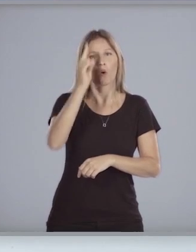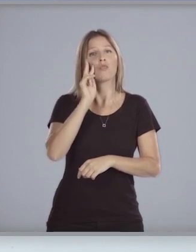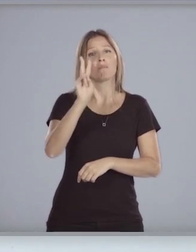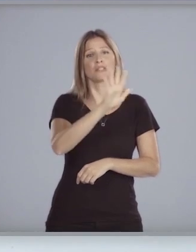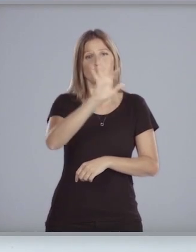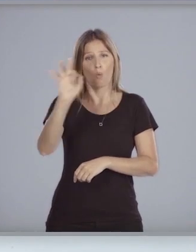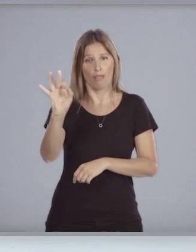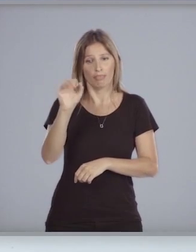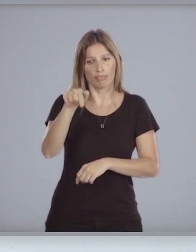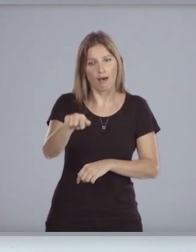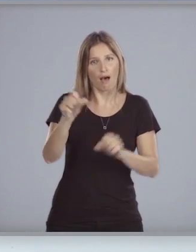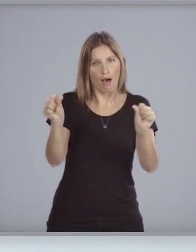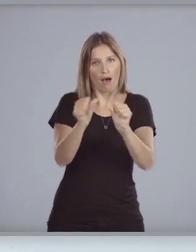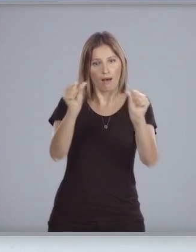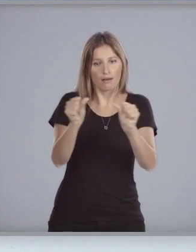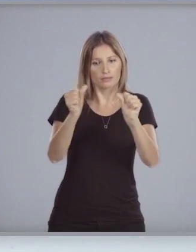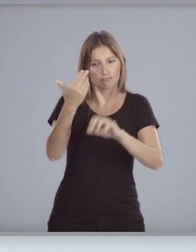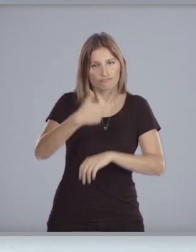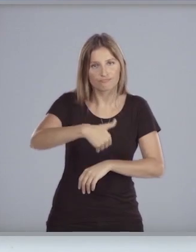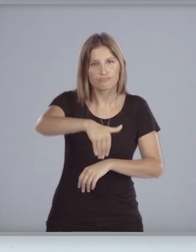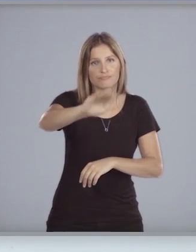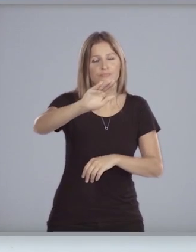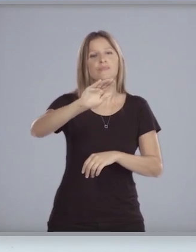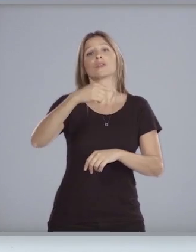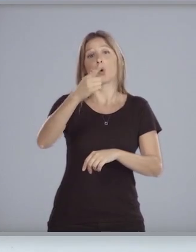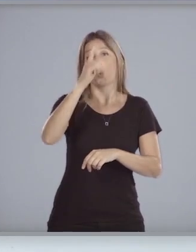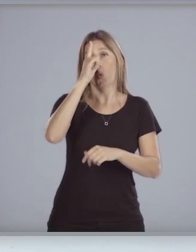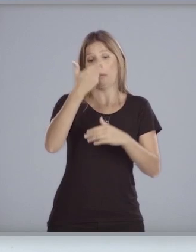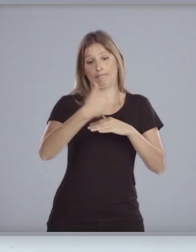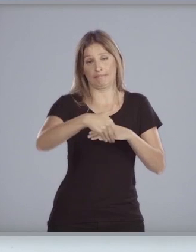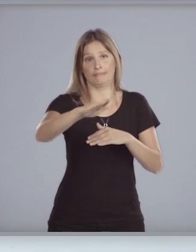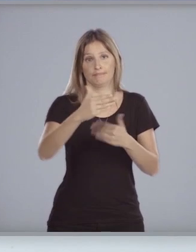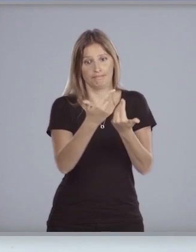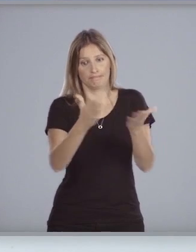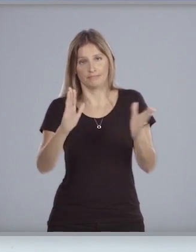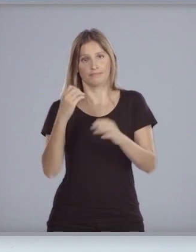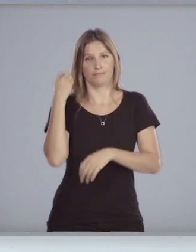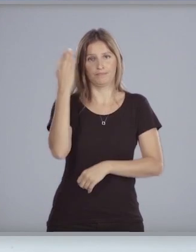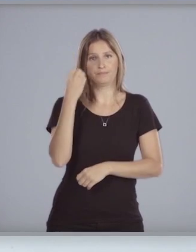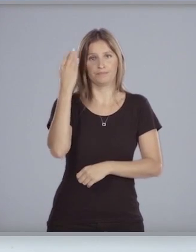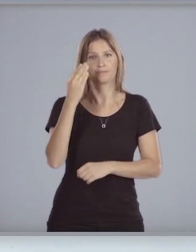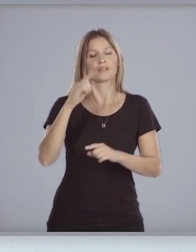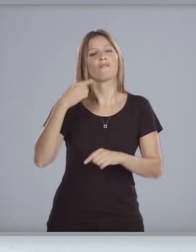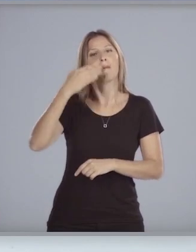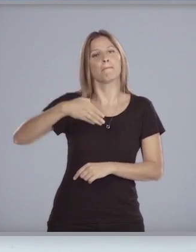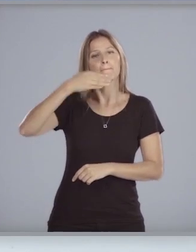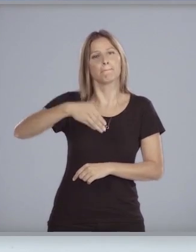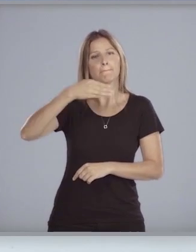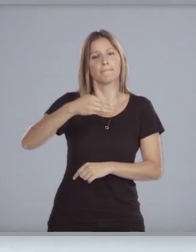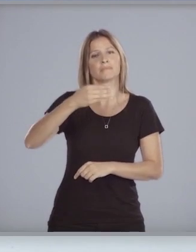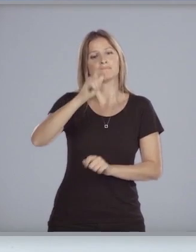a realizarse en el segundo semestre del presente año y en el que participarán